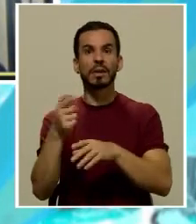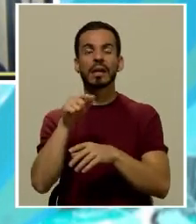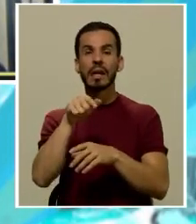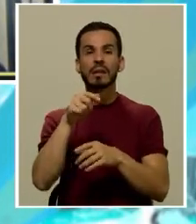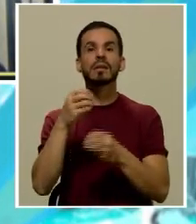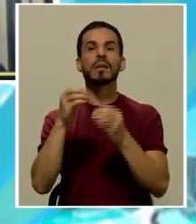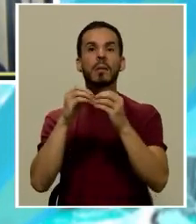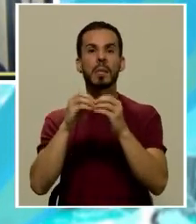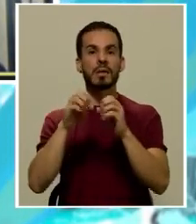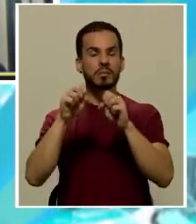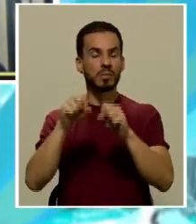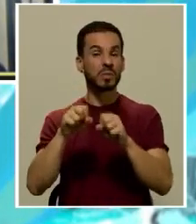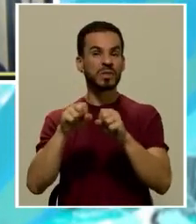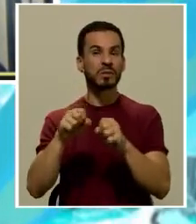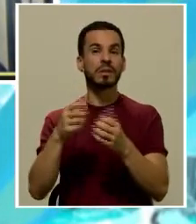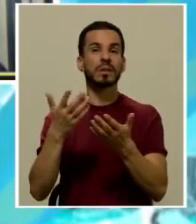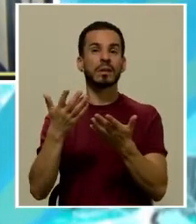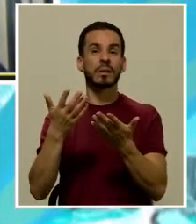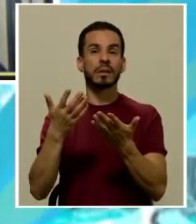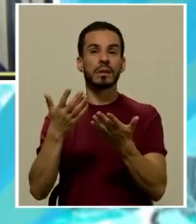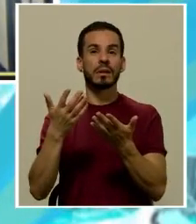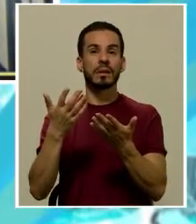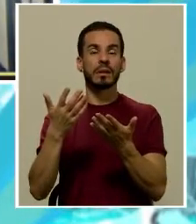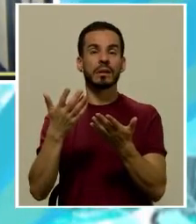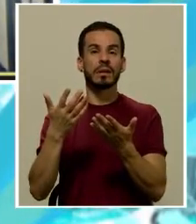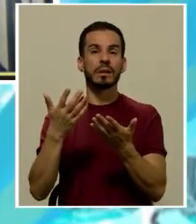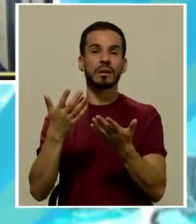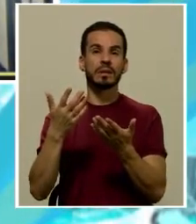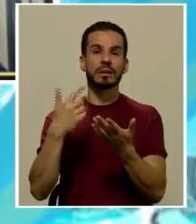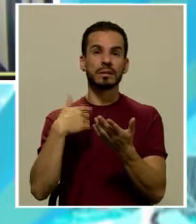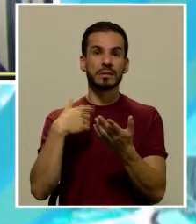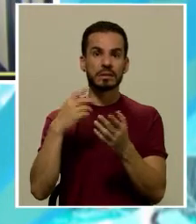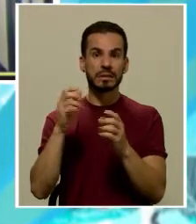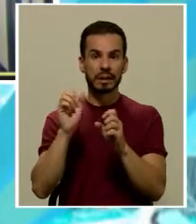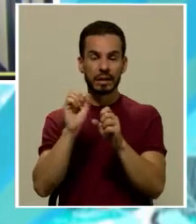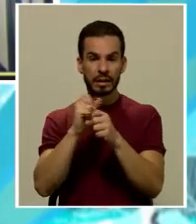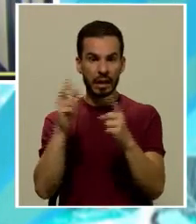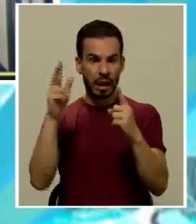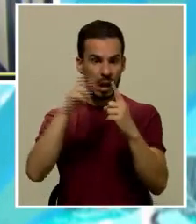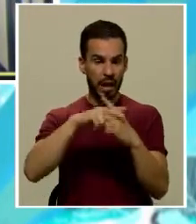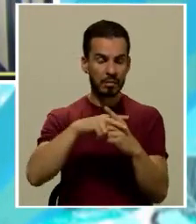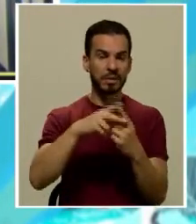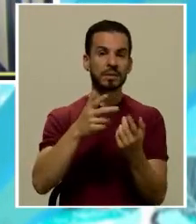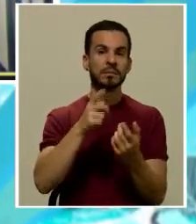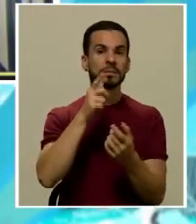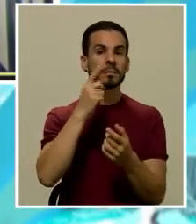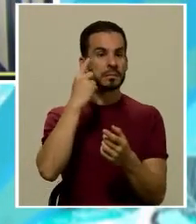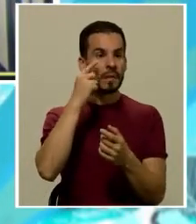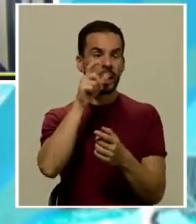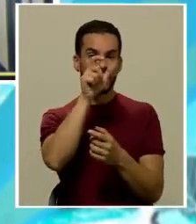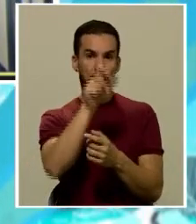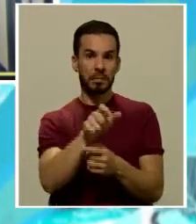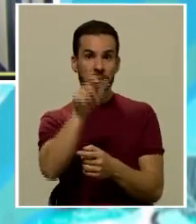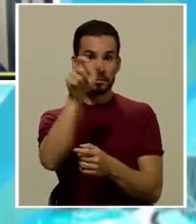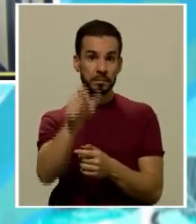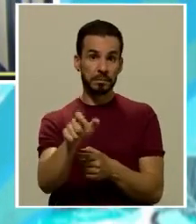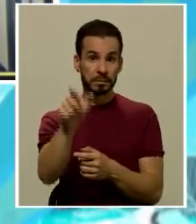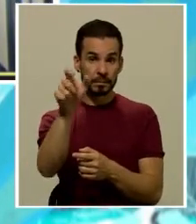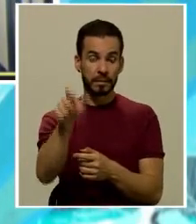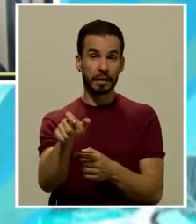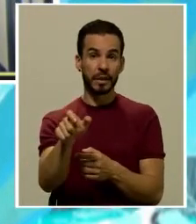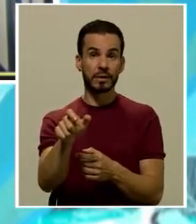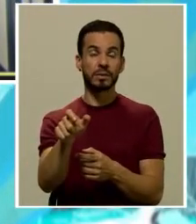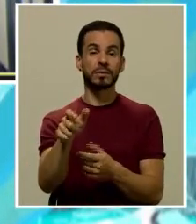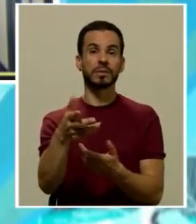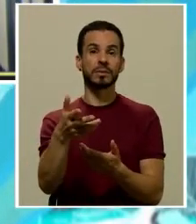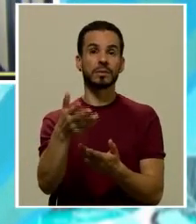tiene muchas más posibilidades de ser ejecutada dispuesta y ejecutada con respecto a las